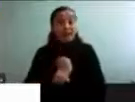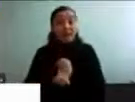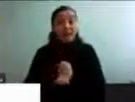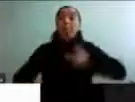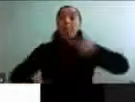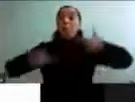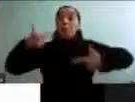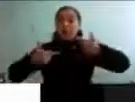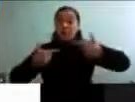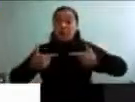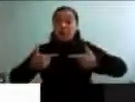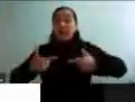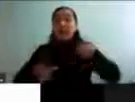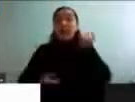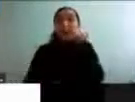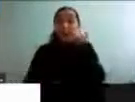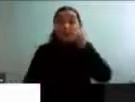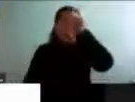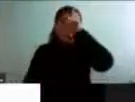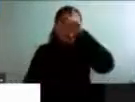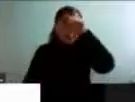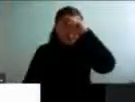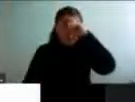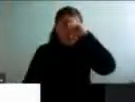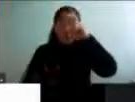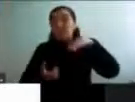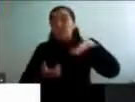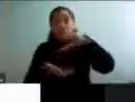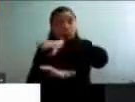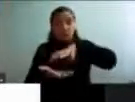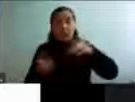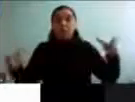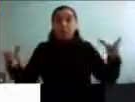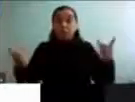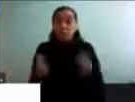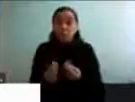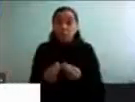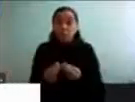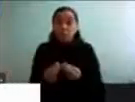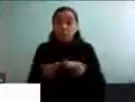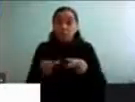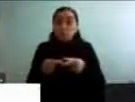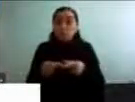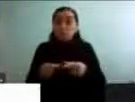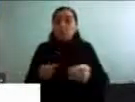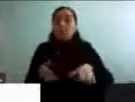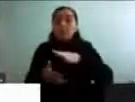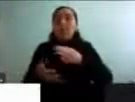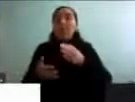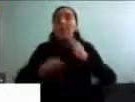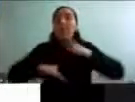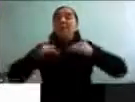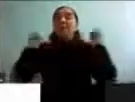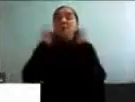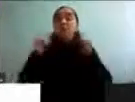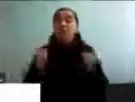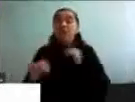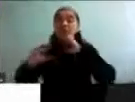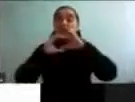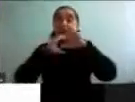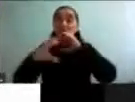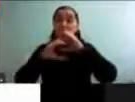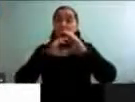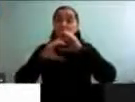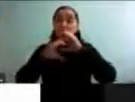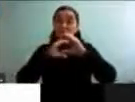hospitales, centros de día. Y a un nivel más micro, se observan los estilos comunicativos. Y tampoco